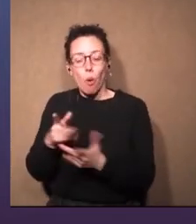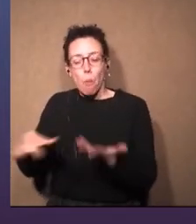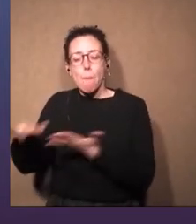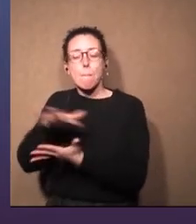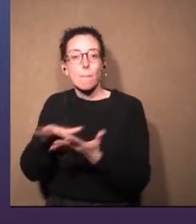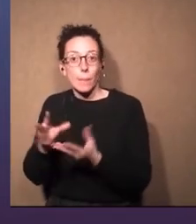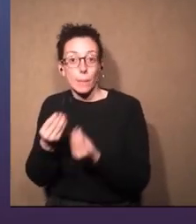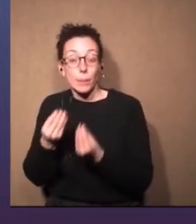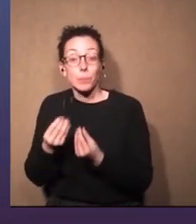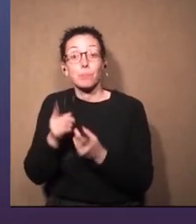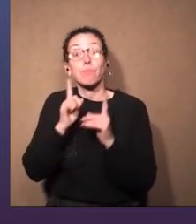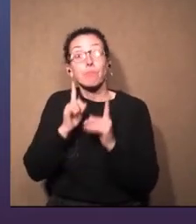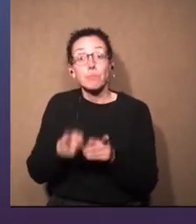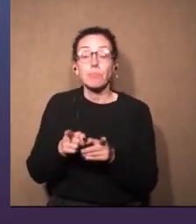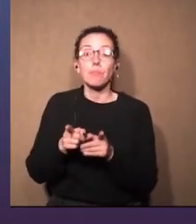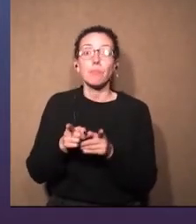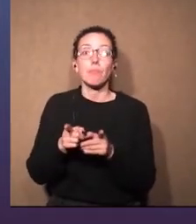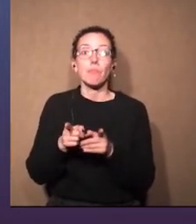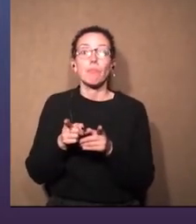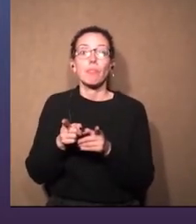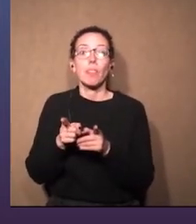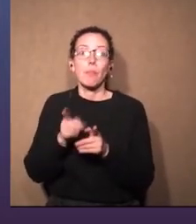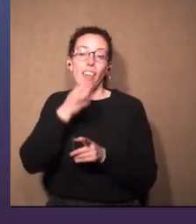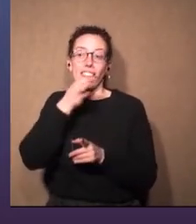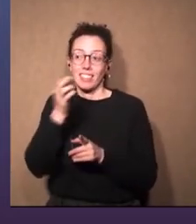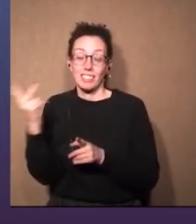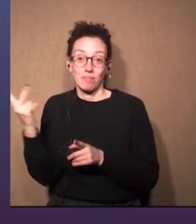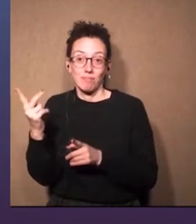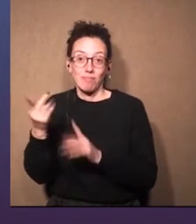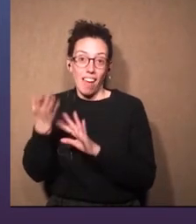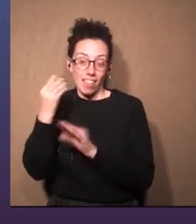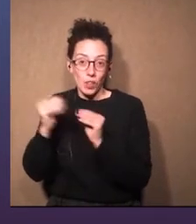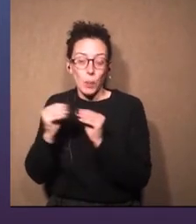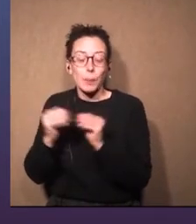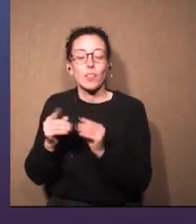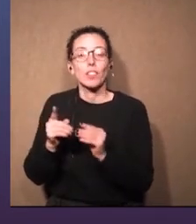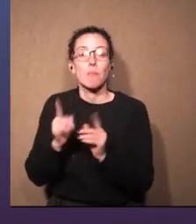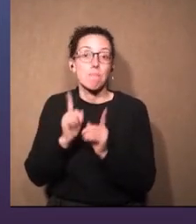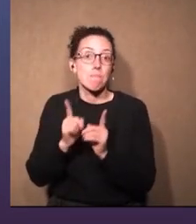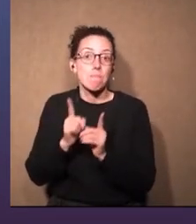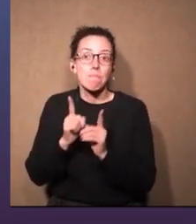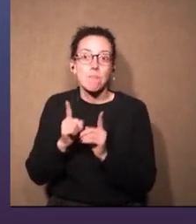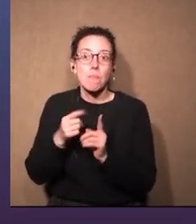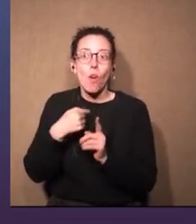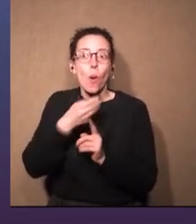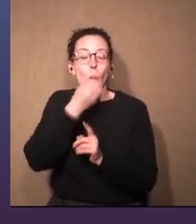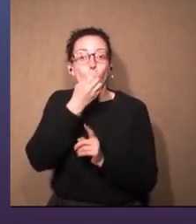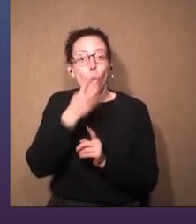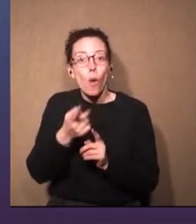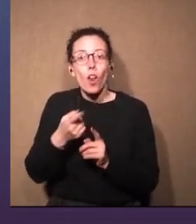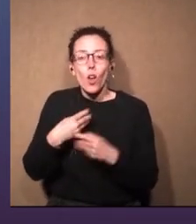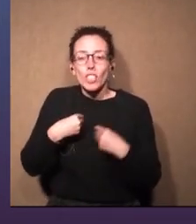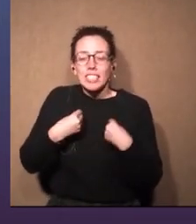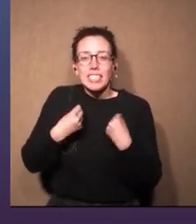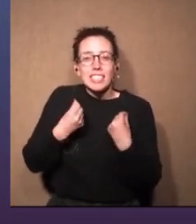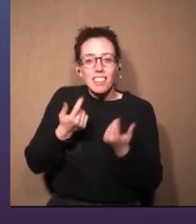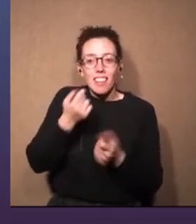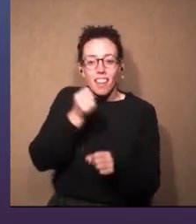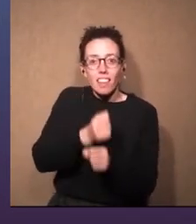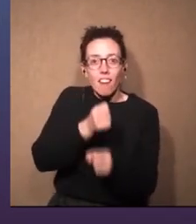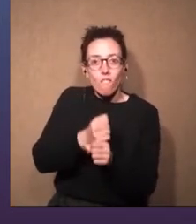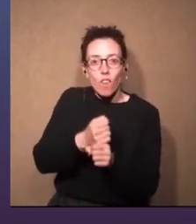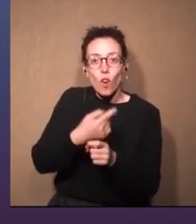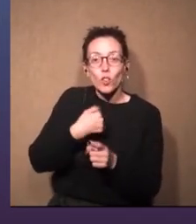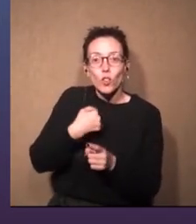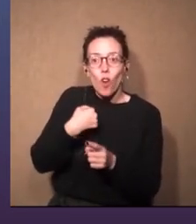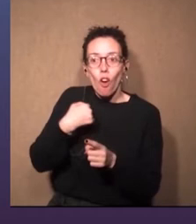Y bueno, como también decían ellos dos, lo que está bueno es sentir que en